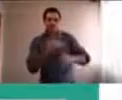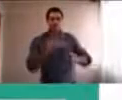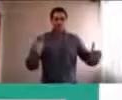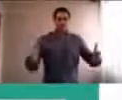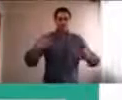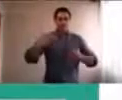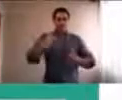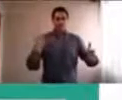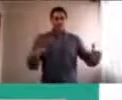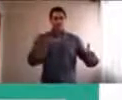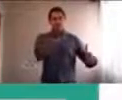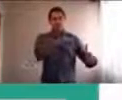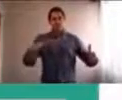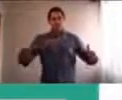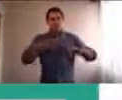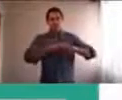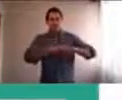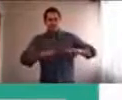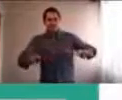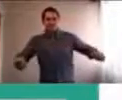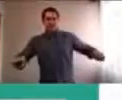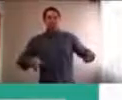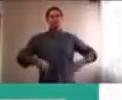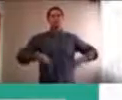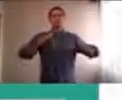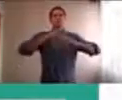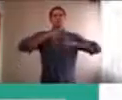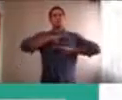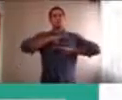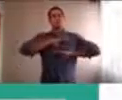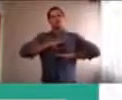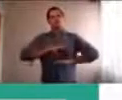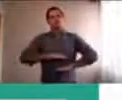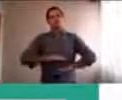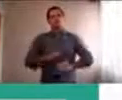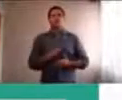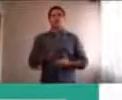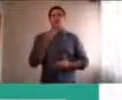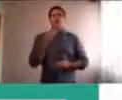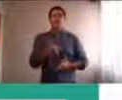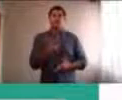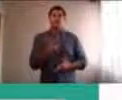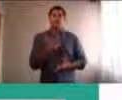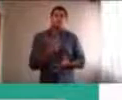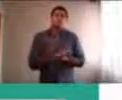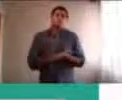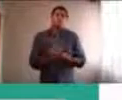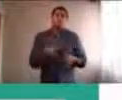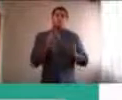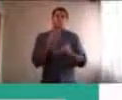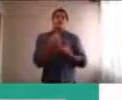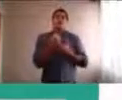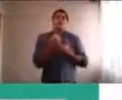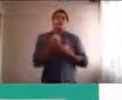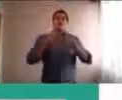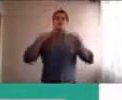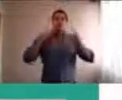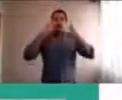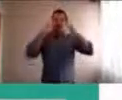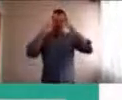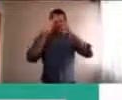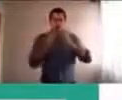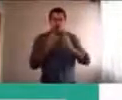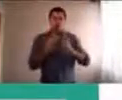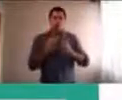bajar, estos niveles de ansiedad, también lo usamos mucho, con respecto al enojo, porque vieron que, las emociones, se dividen en emociones